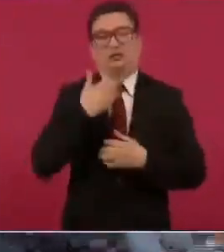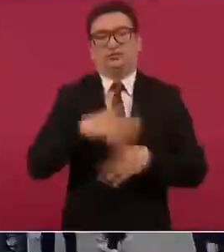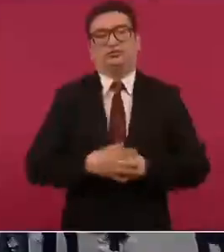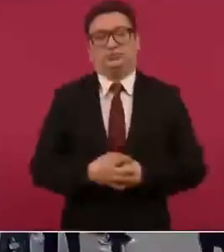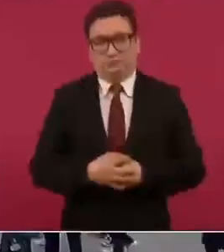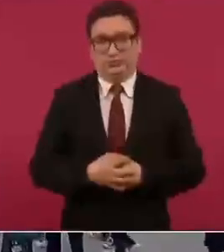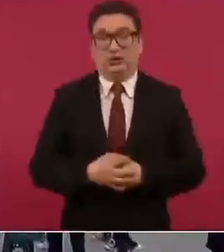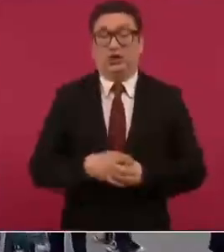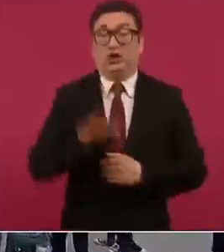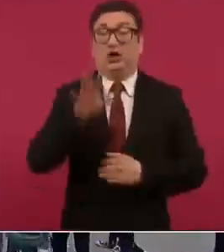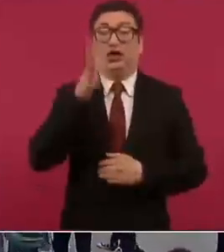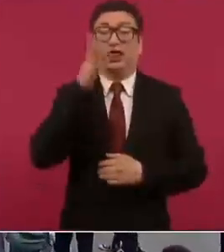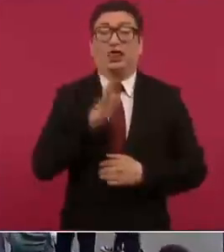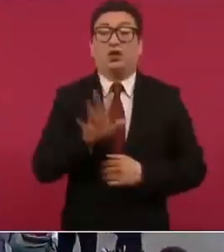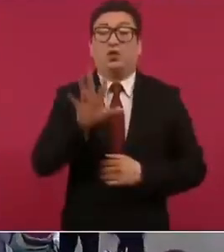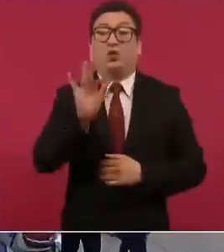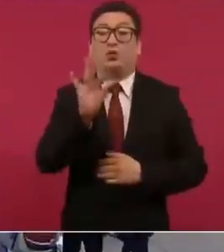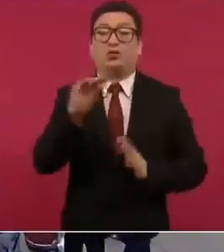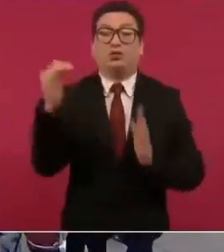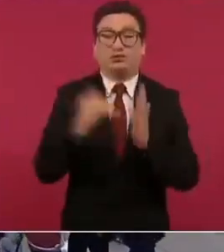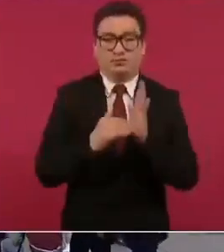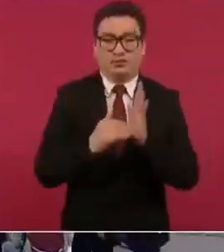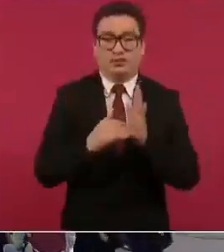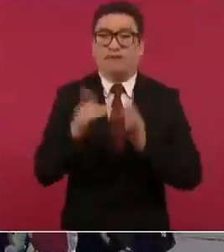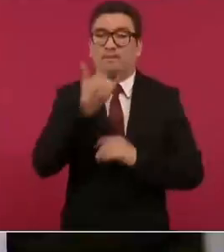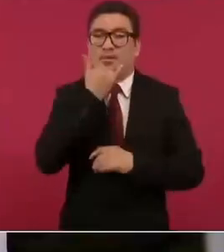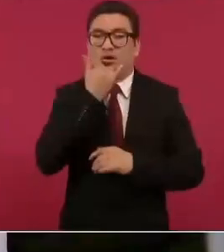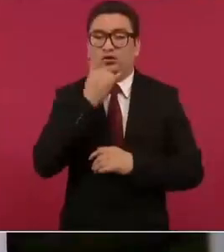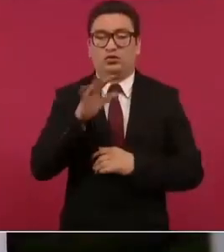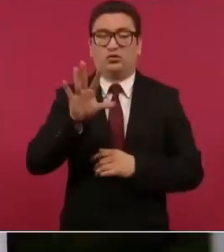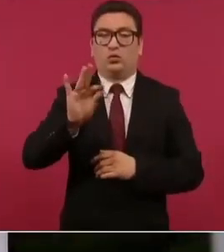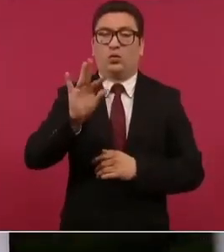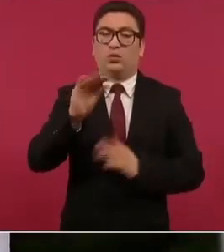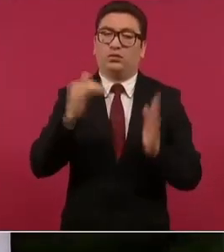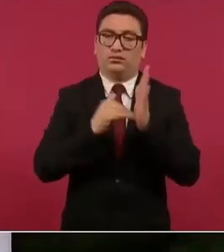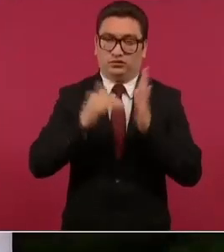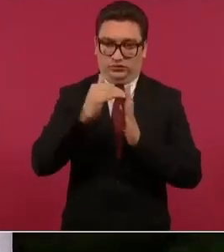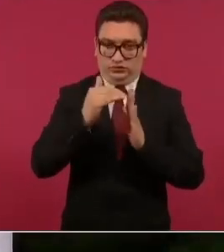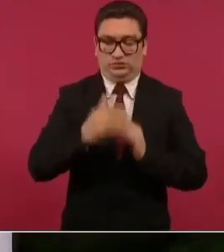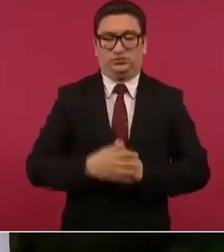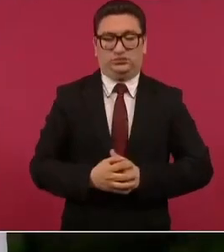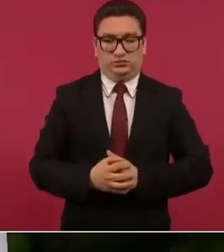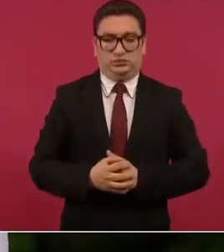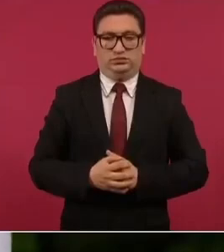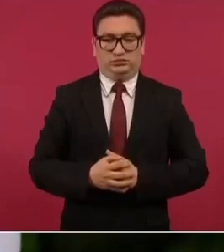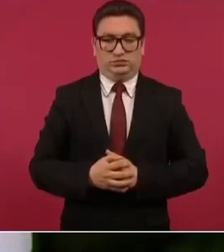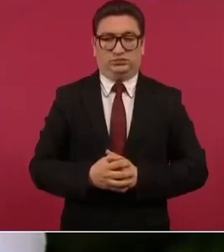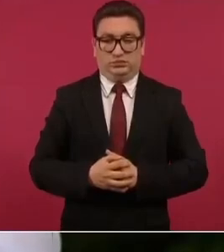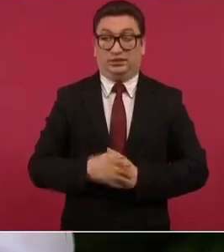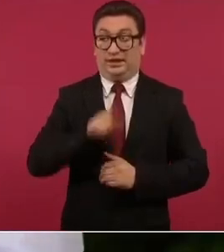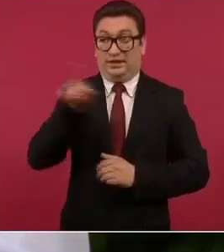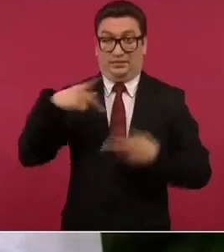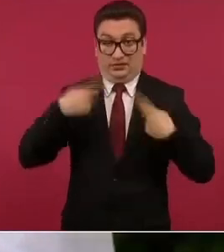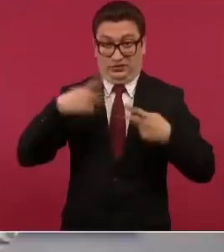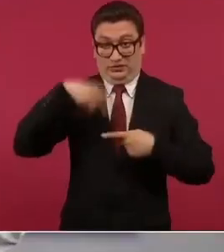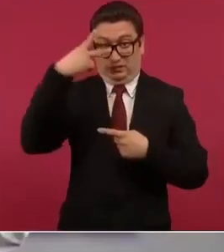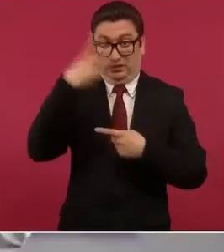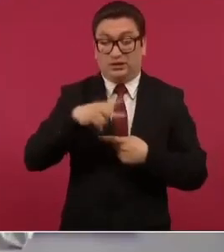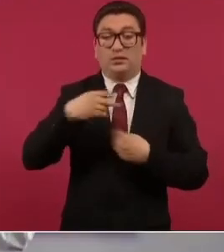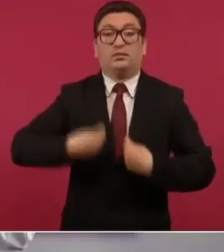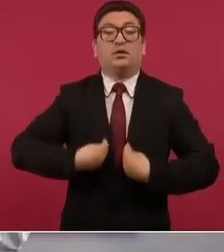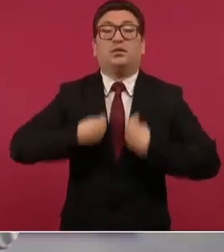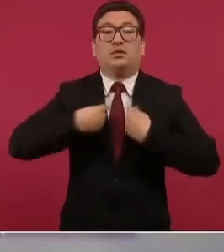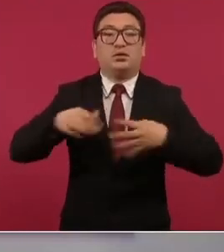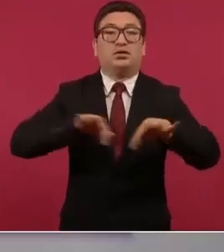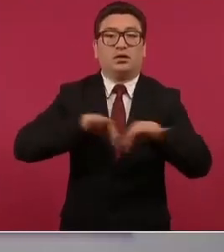casi 40 mil perdón 40 millones de mexicanos viven trabajan